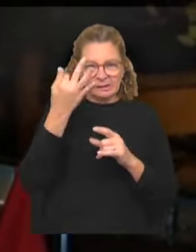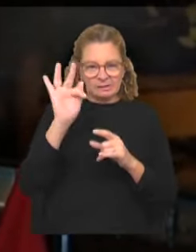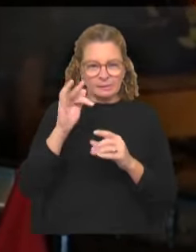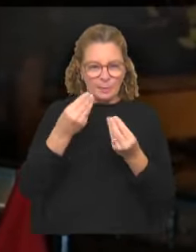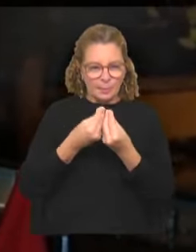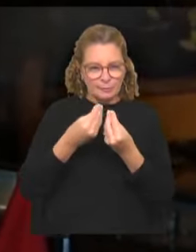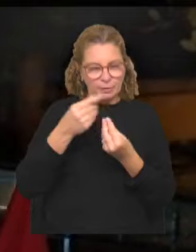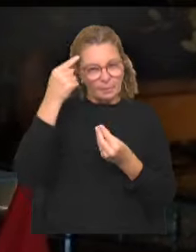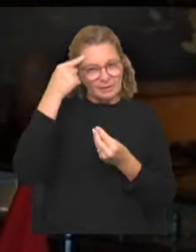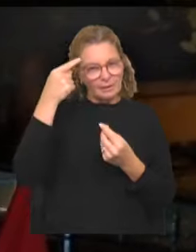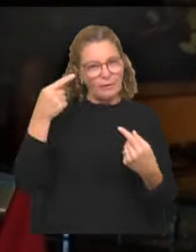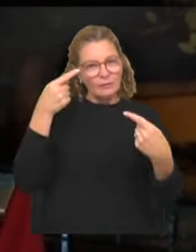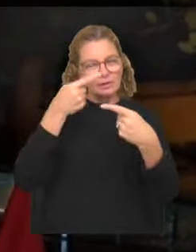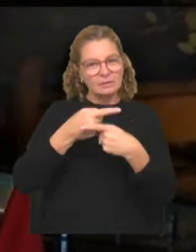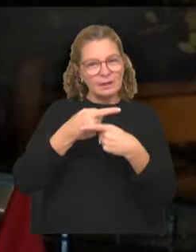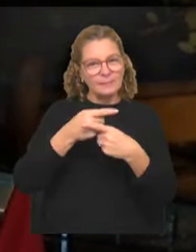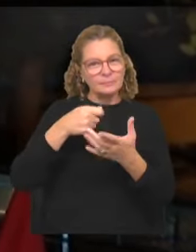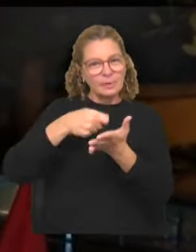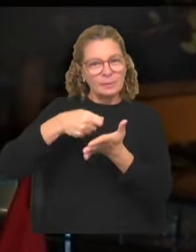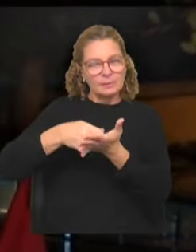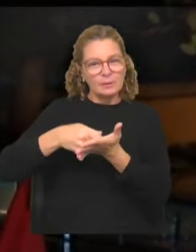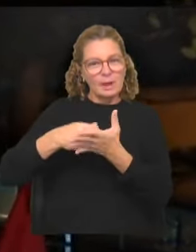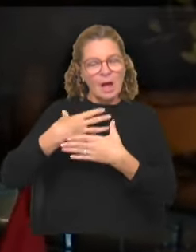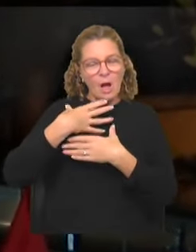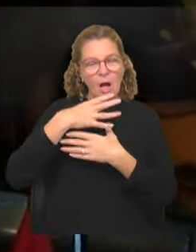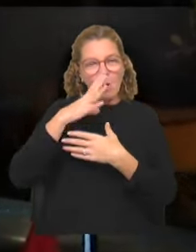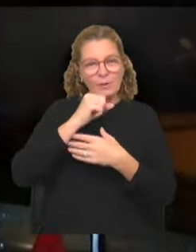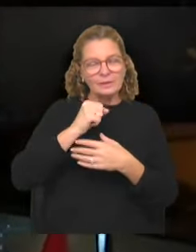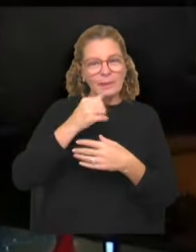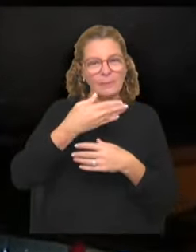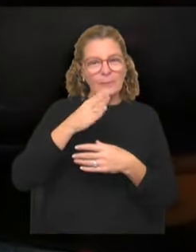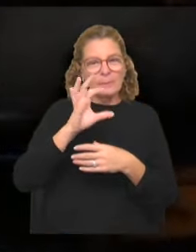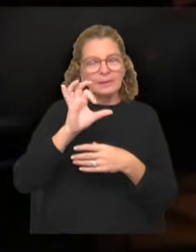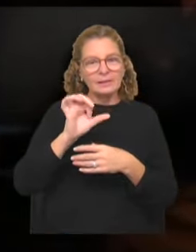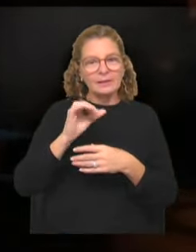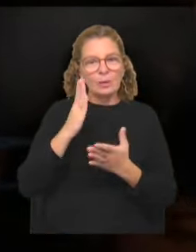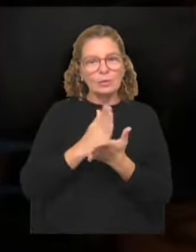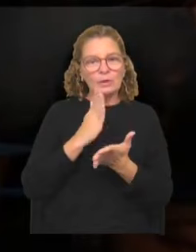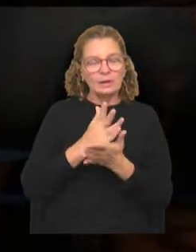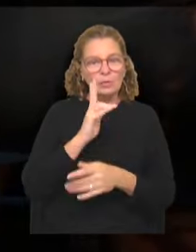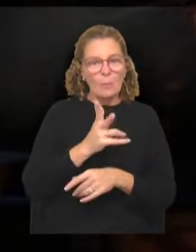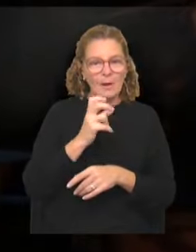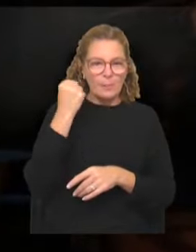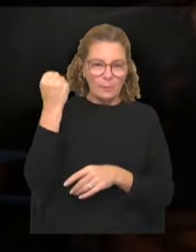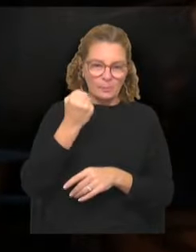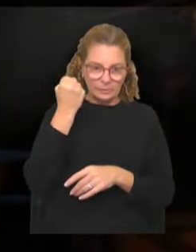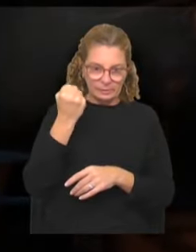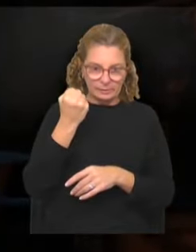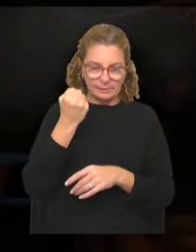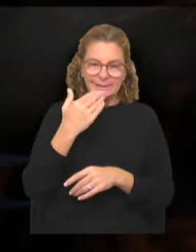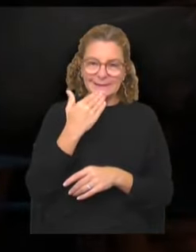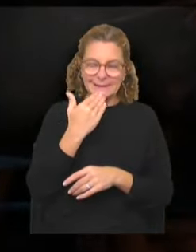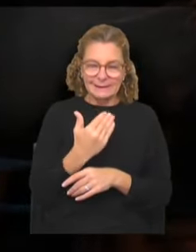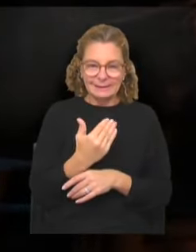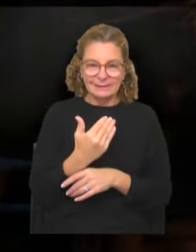enfrentarse al capital financiero y sostener que la seguridad social es un derecho humano fundamental. Gracias,